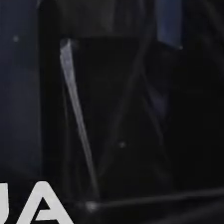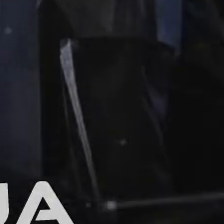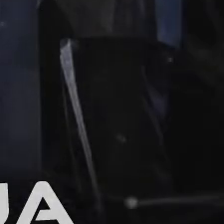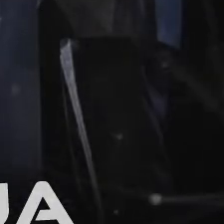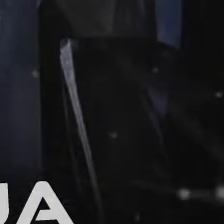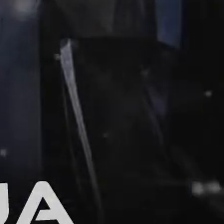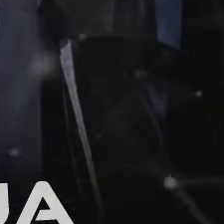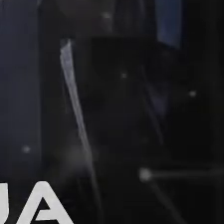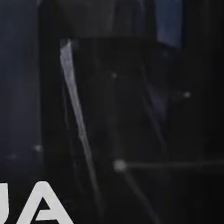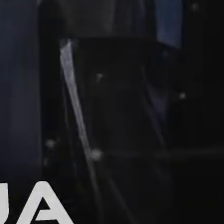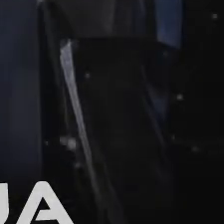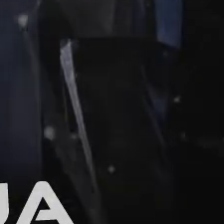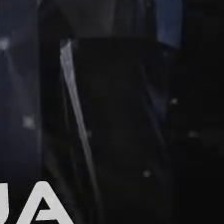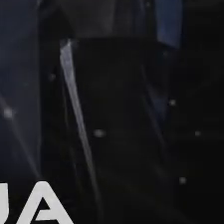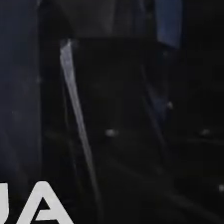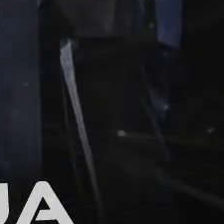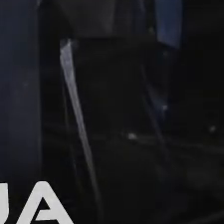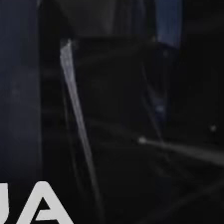El presidente